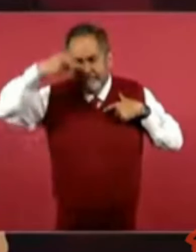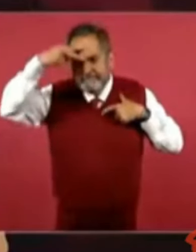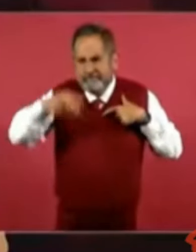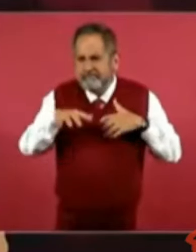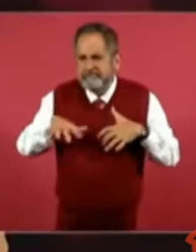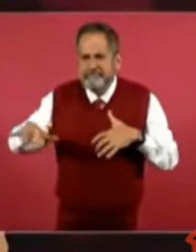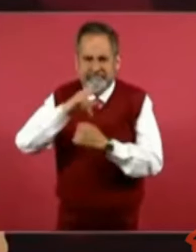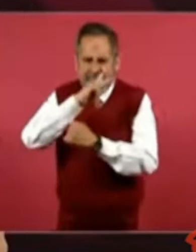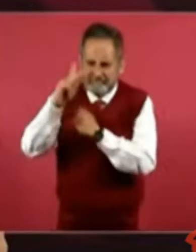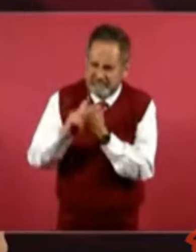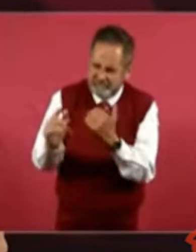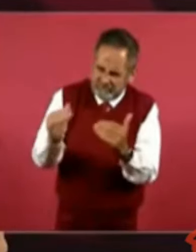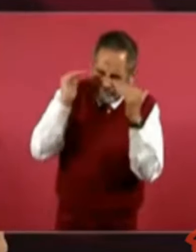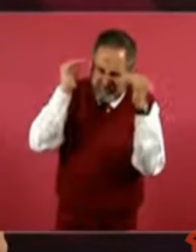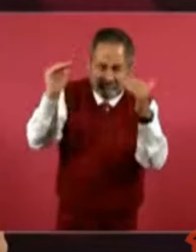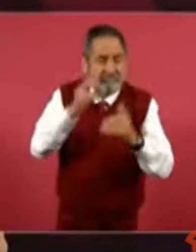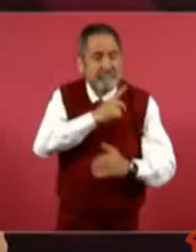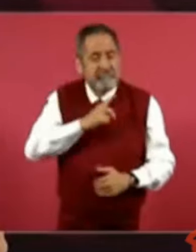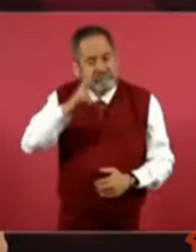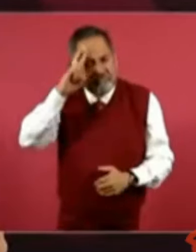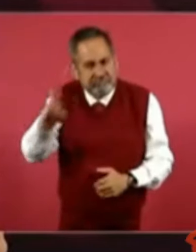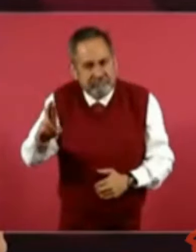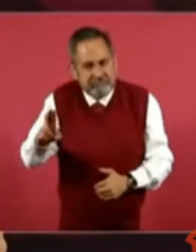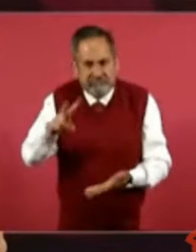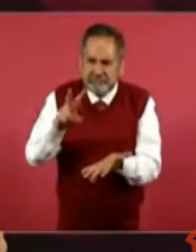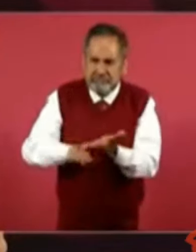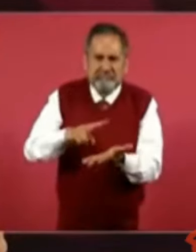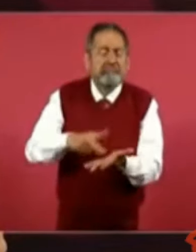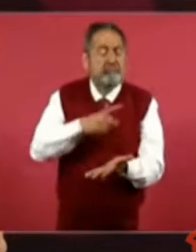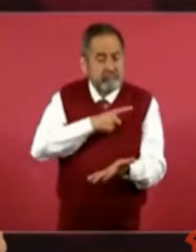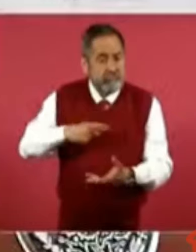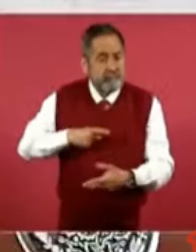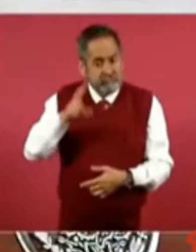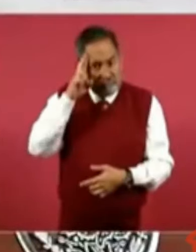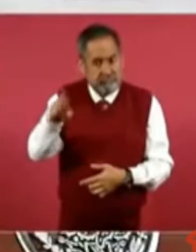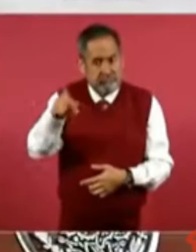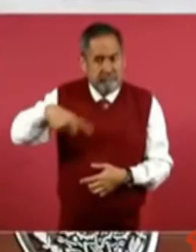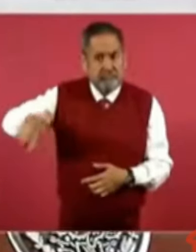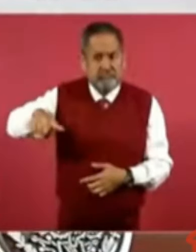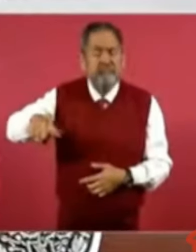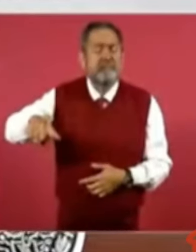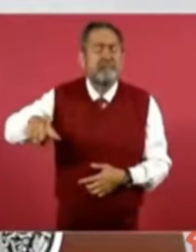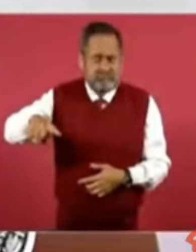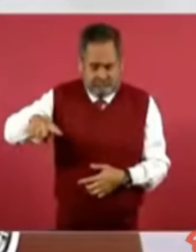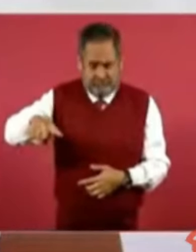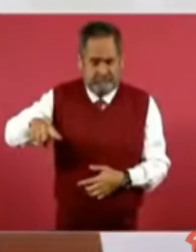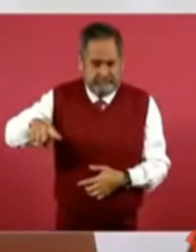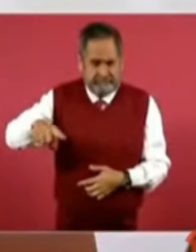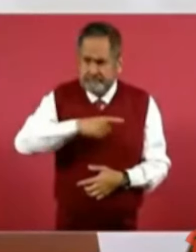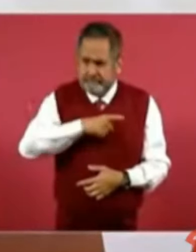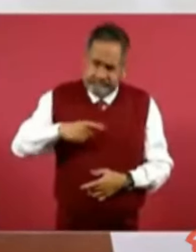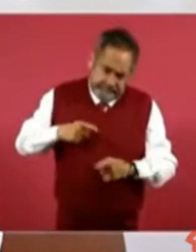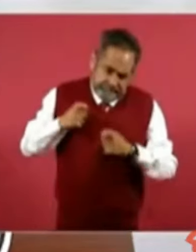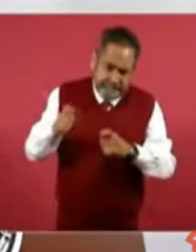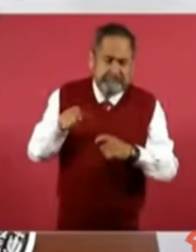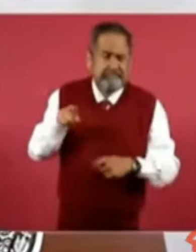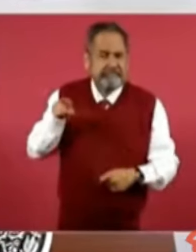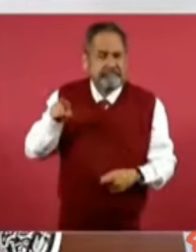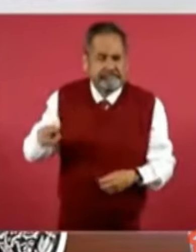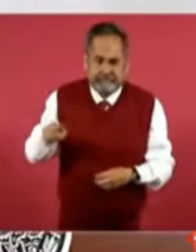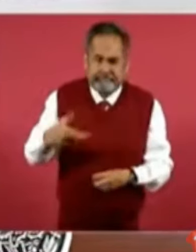una gran nación que merece tener un presidente